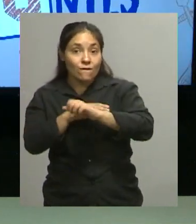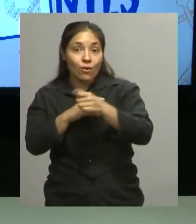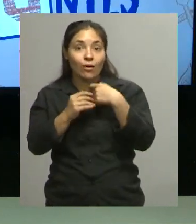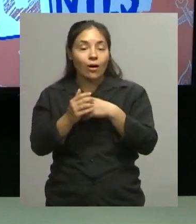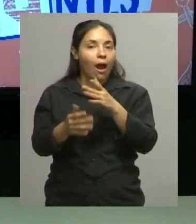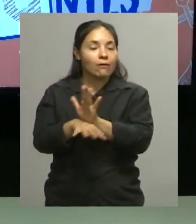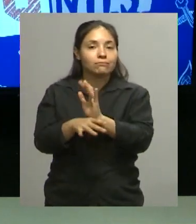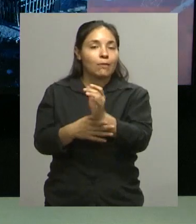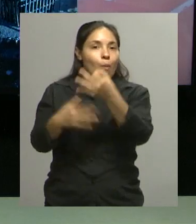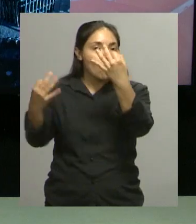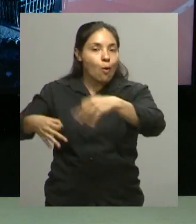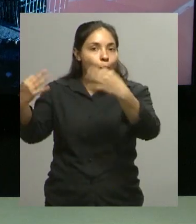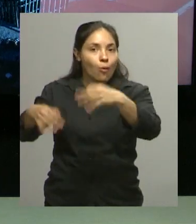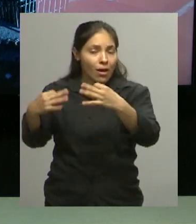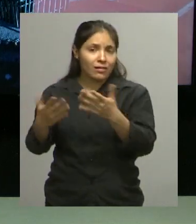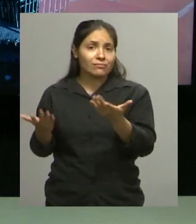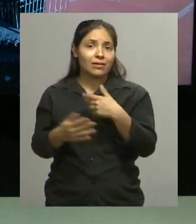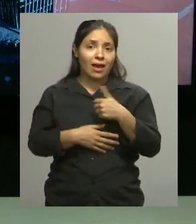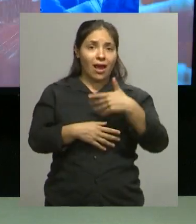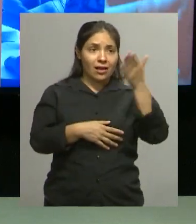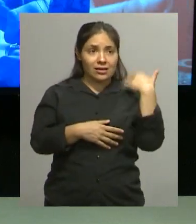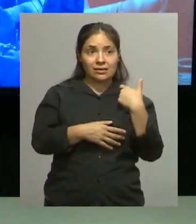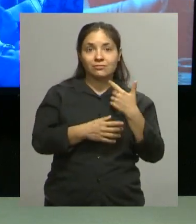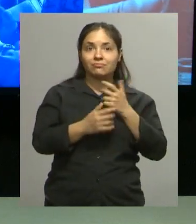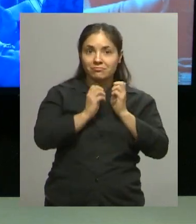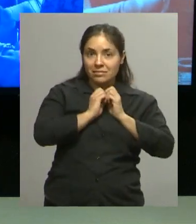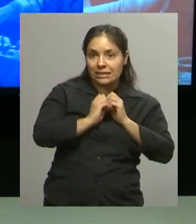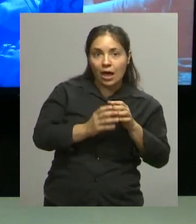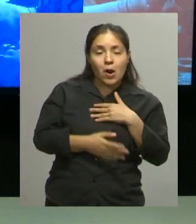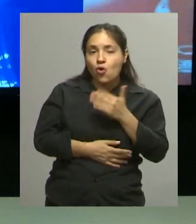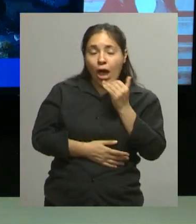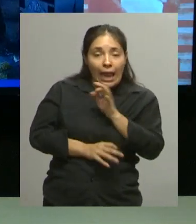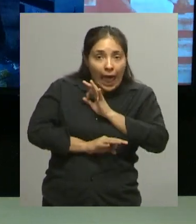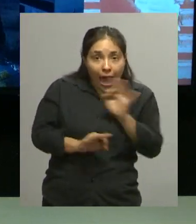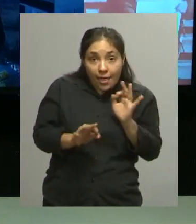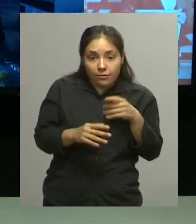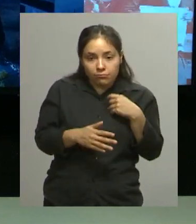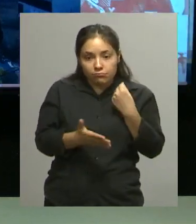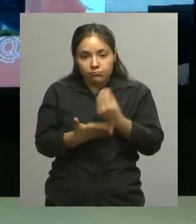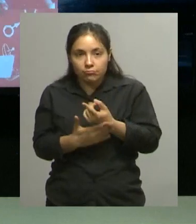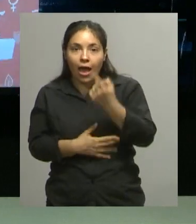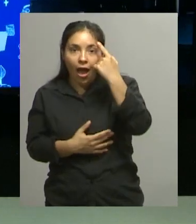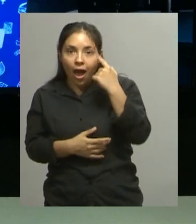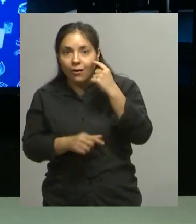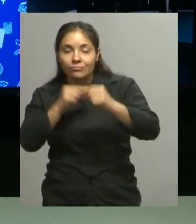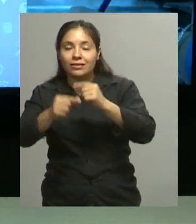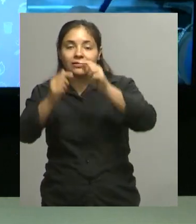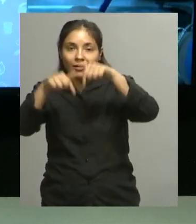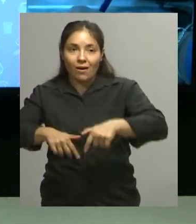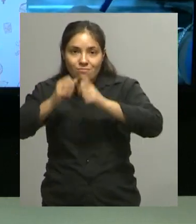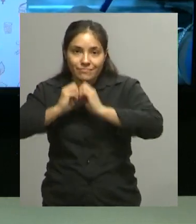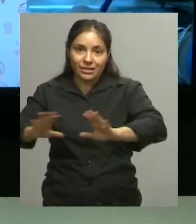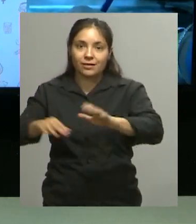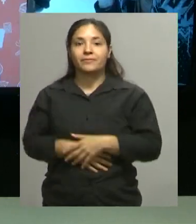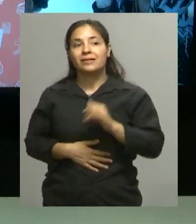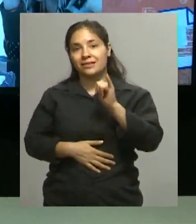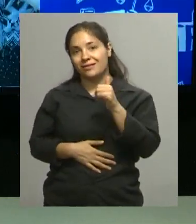La mayoría son chicos que han iniciado desde cero Claro Que quieren aprender Sí Eso está bueno Lo valioso del club